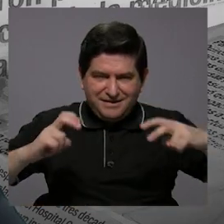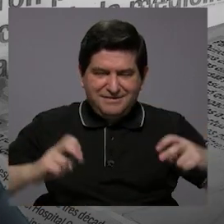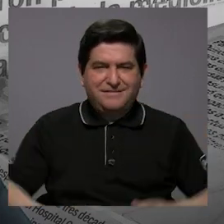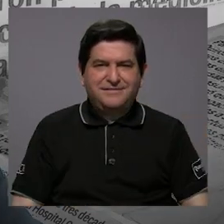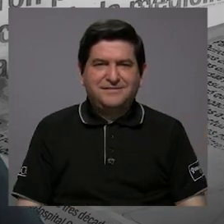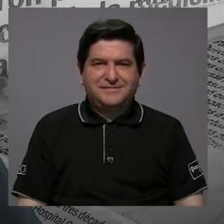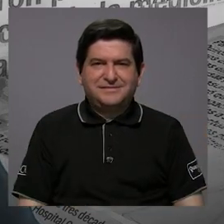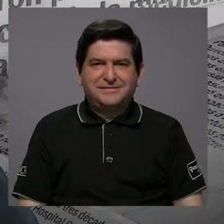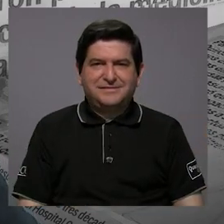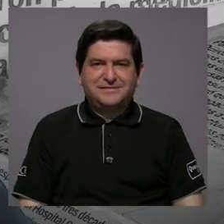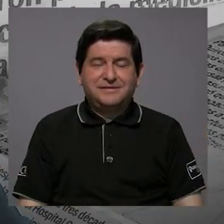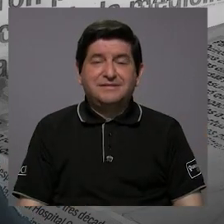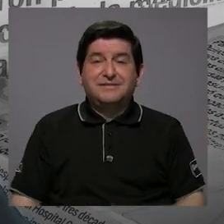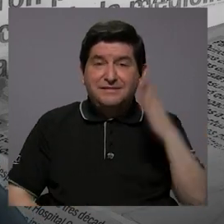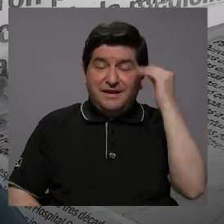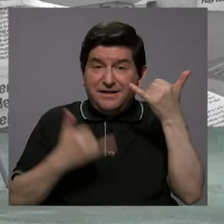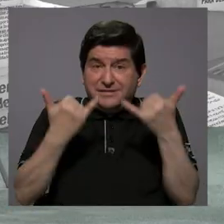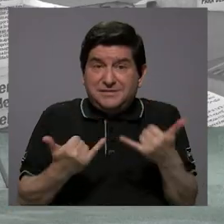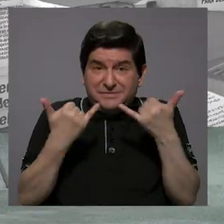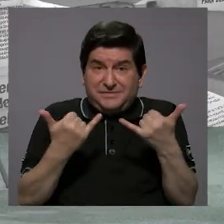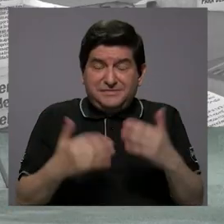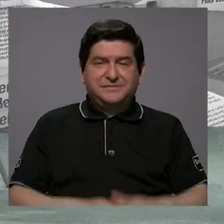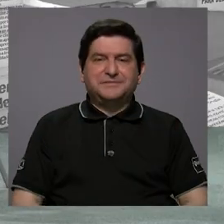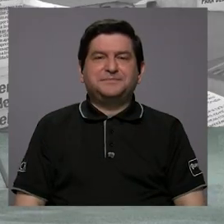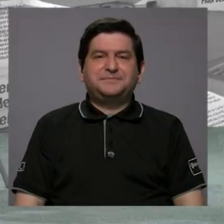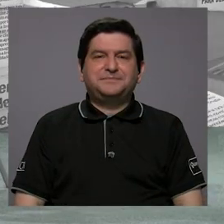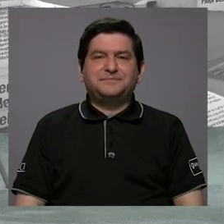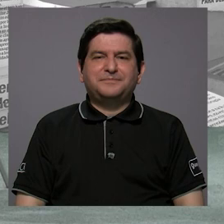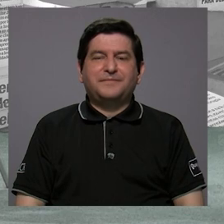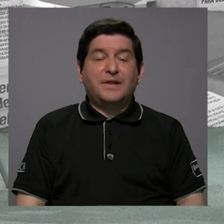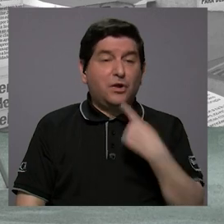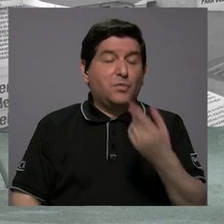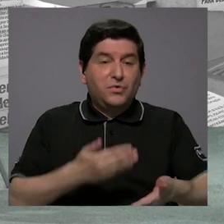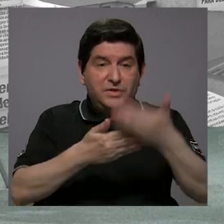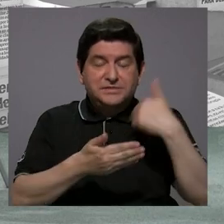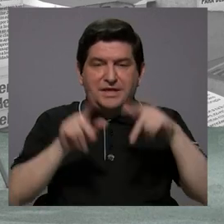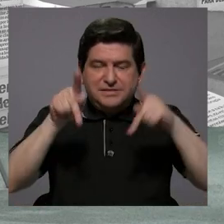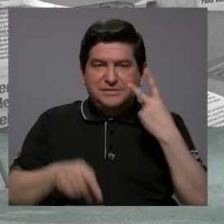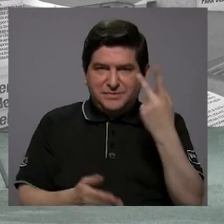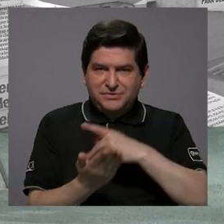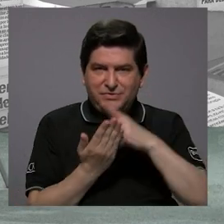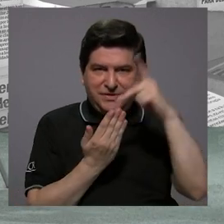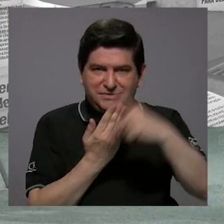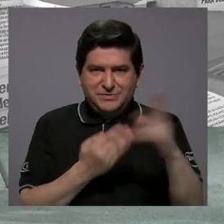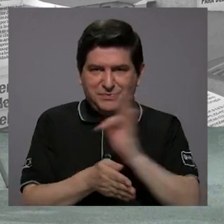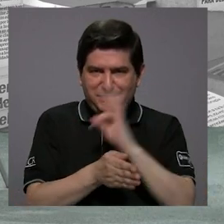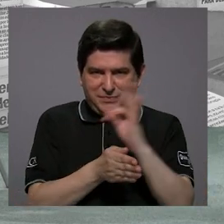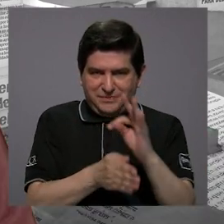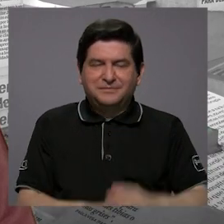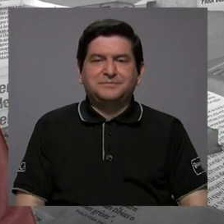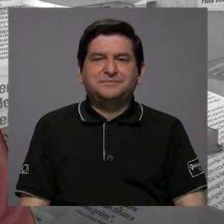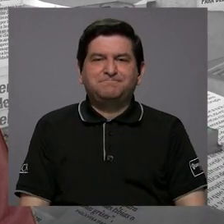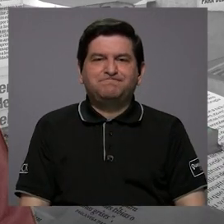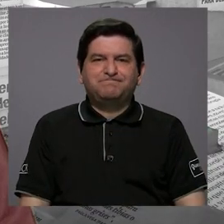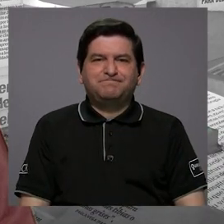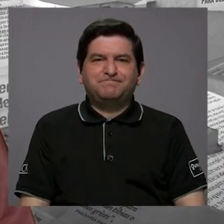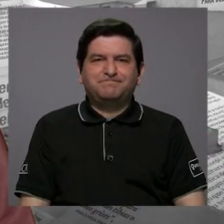que están viviendo. Bueno, como le decía a los televidentes antes, realmente hay que